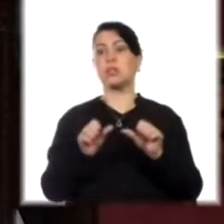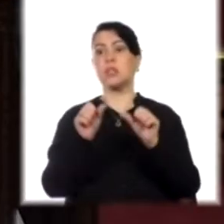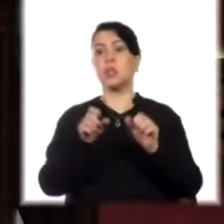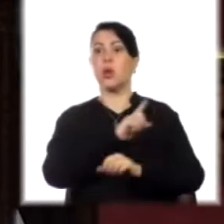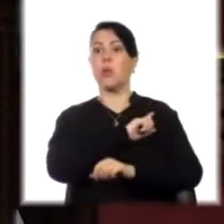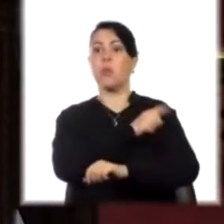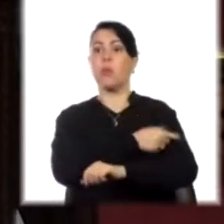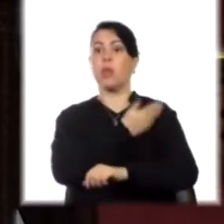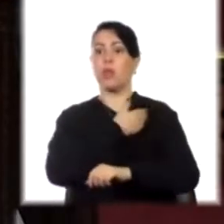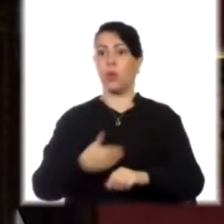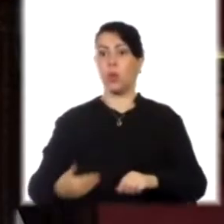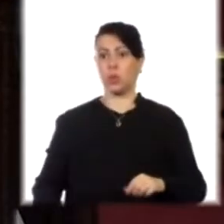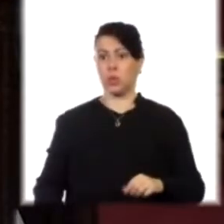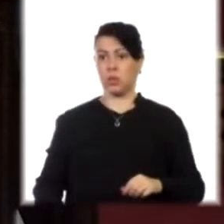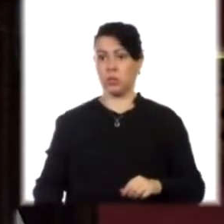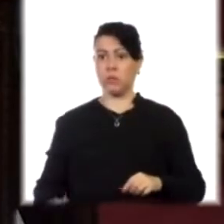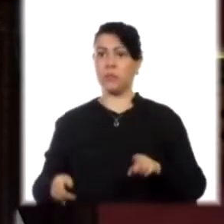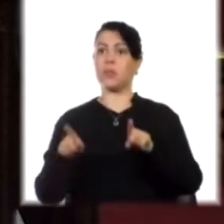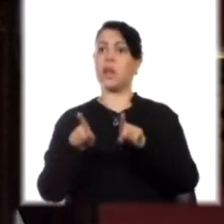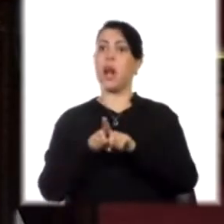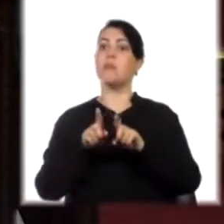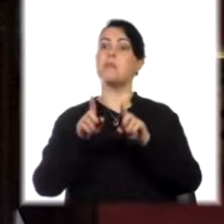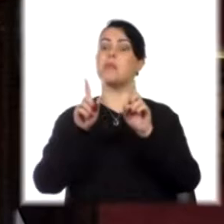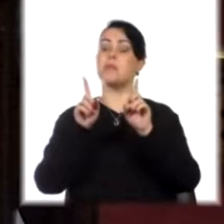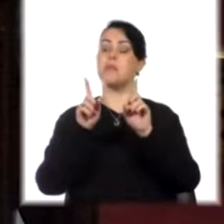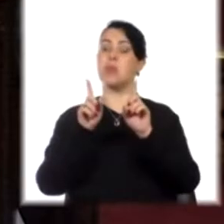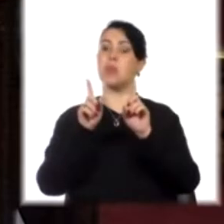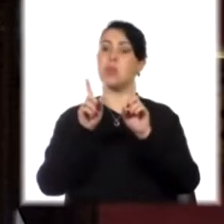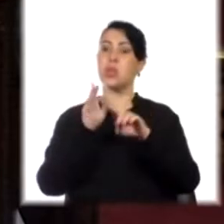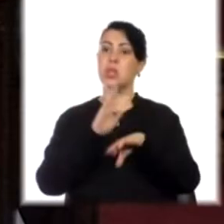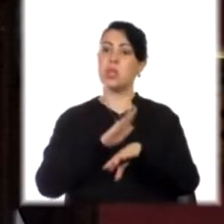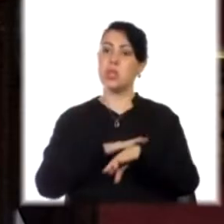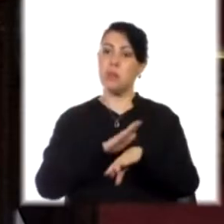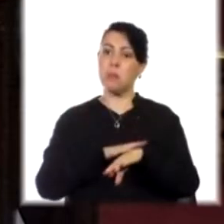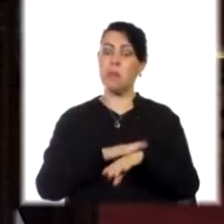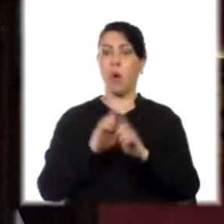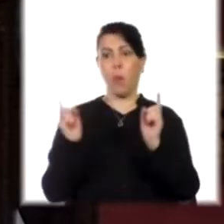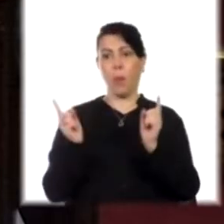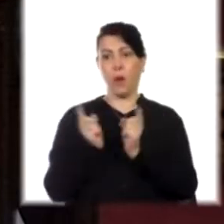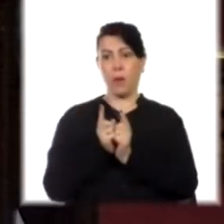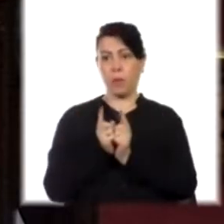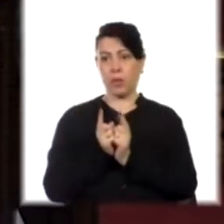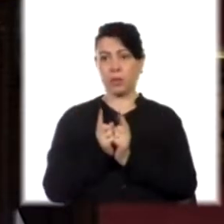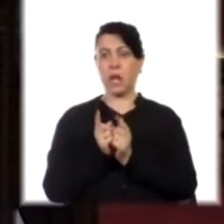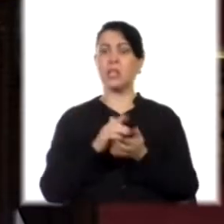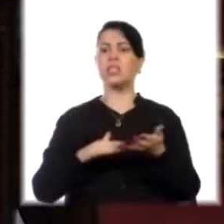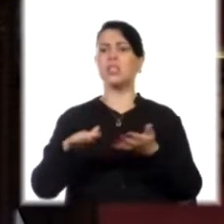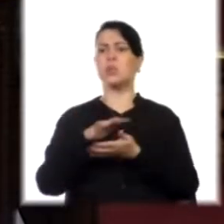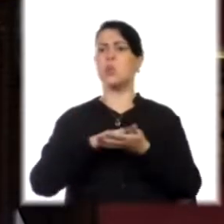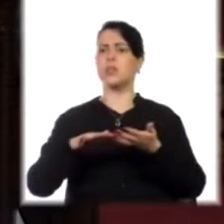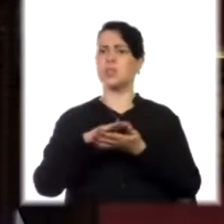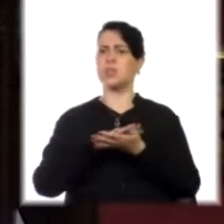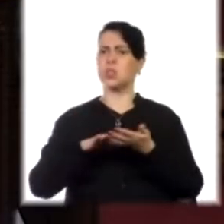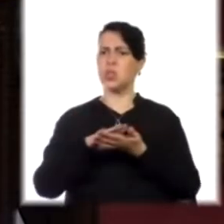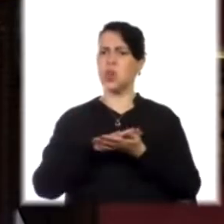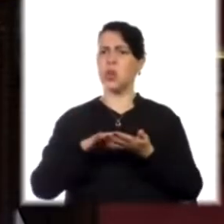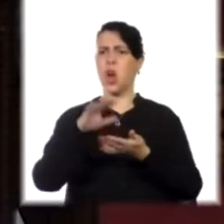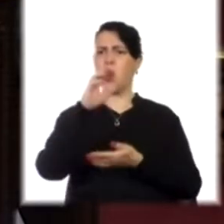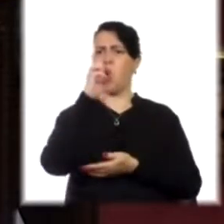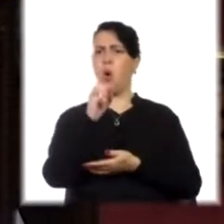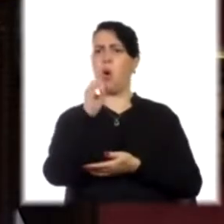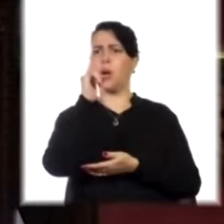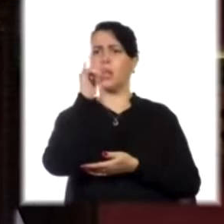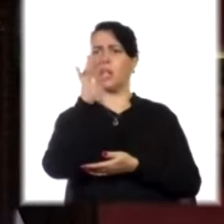Al mismo tiempo, quiero referirme muy brevemente, me queda poco tiempo, a la situación que se está viviendo hoy en OIT.